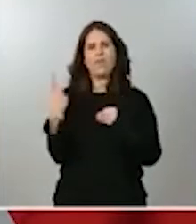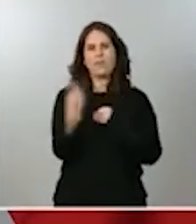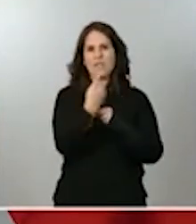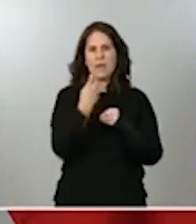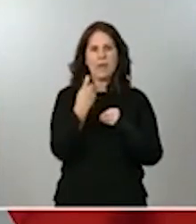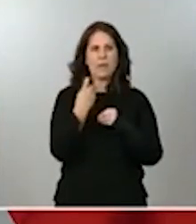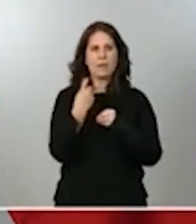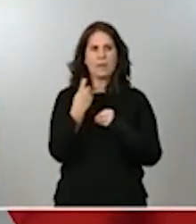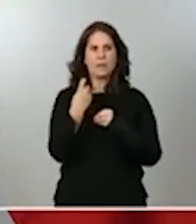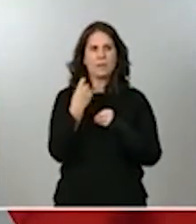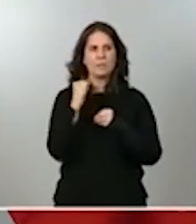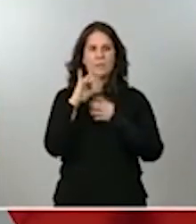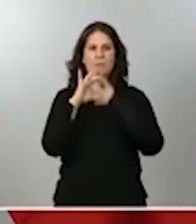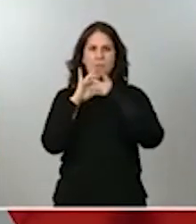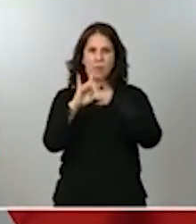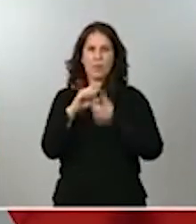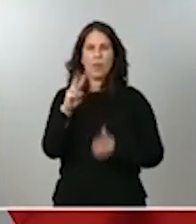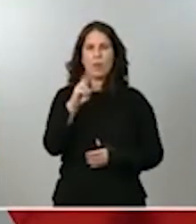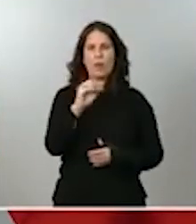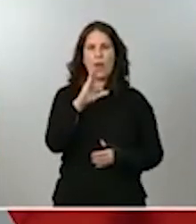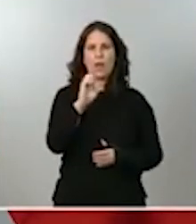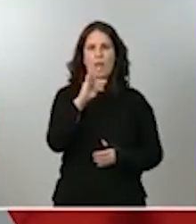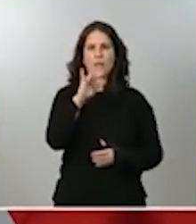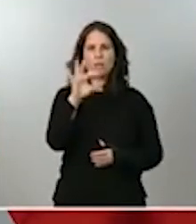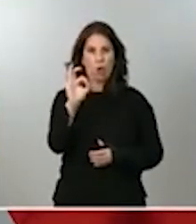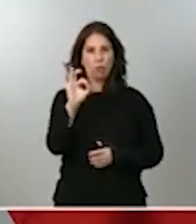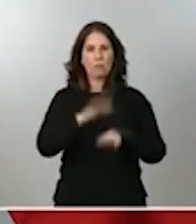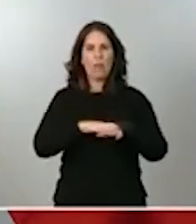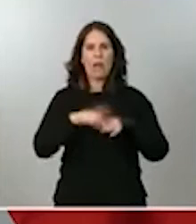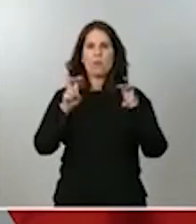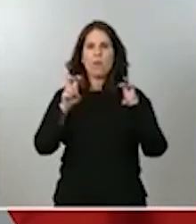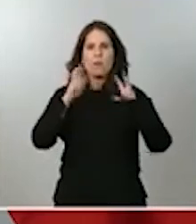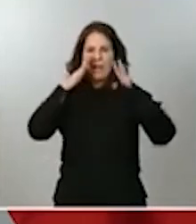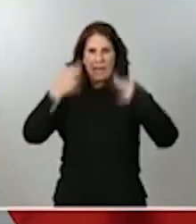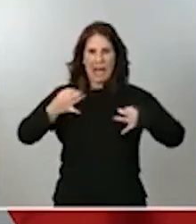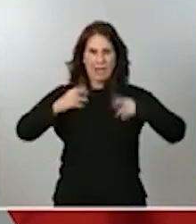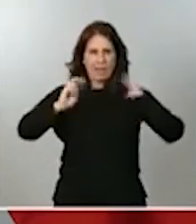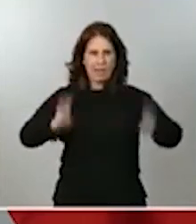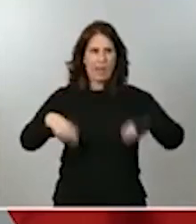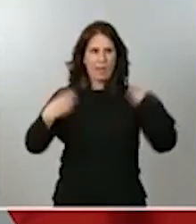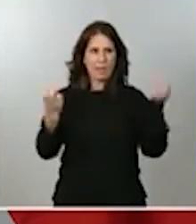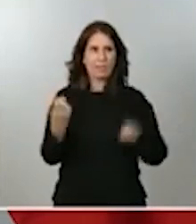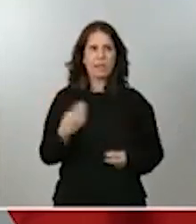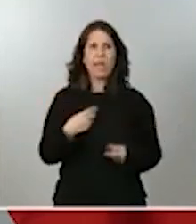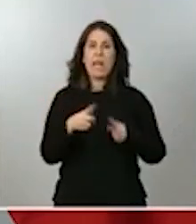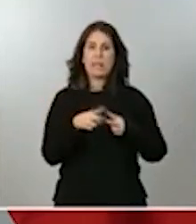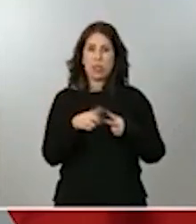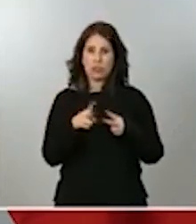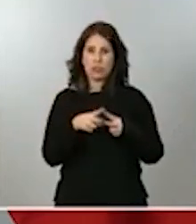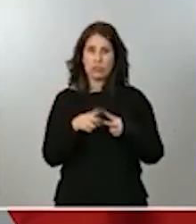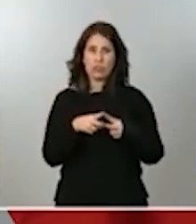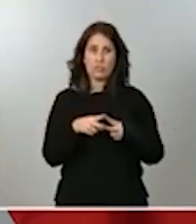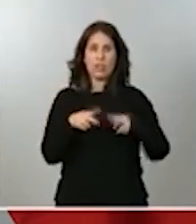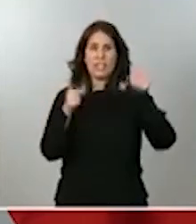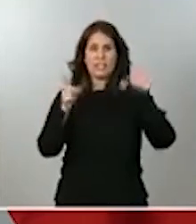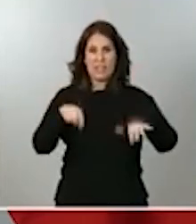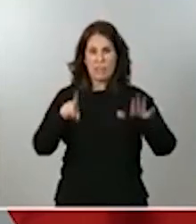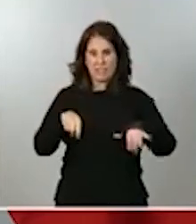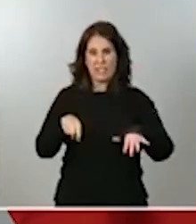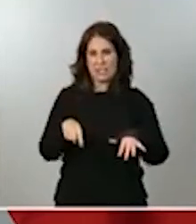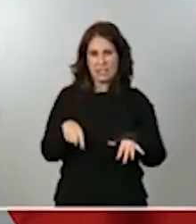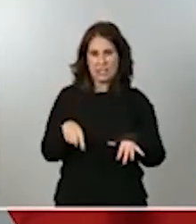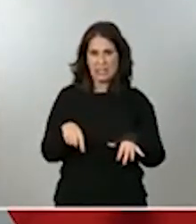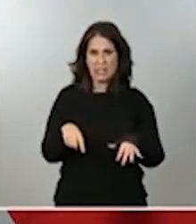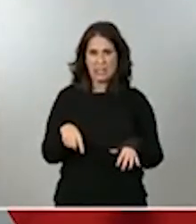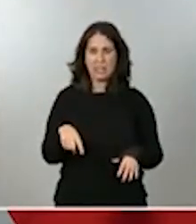adaptar las empresas a las nuevas realidades. El abacatio en ambas normas es de seis meses, piensen que a partir de